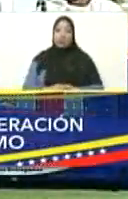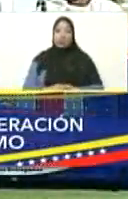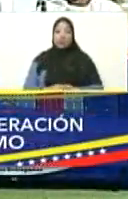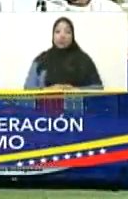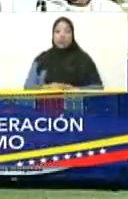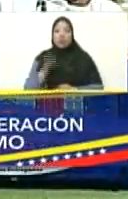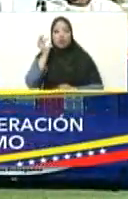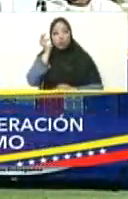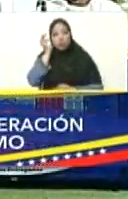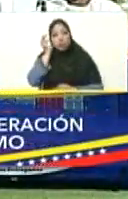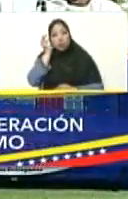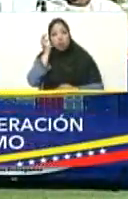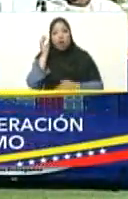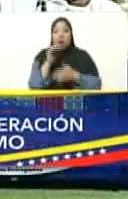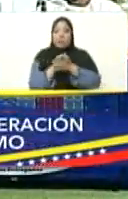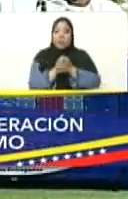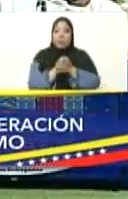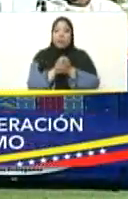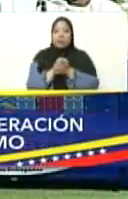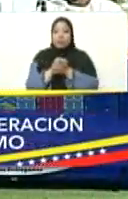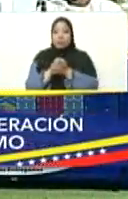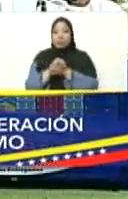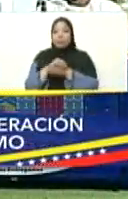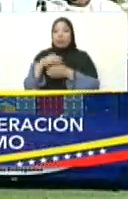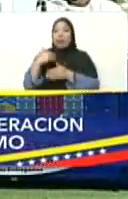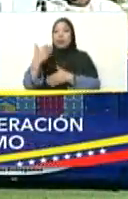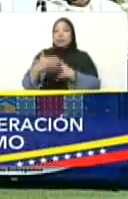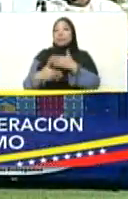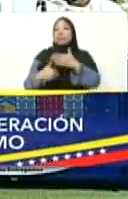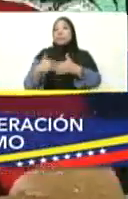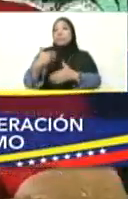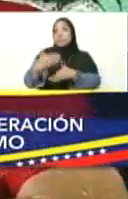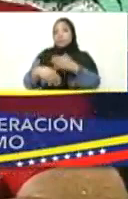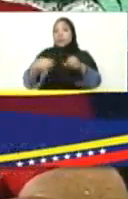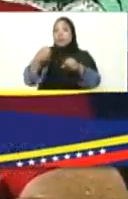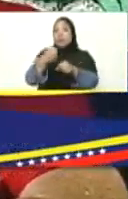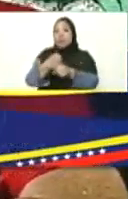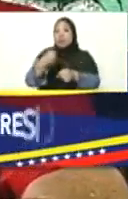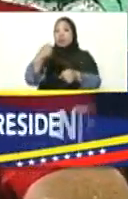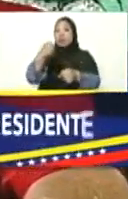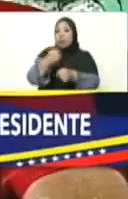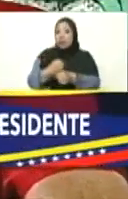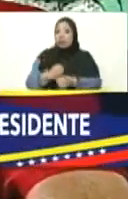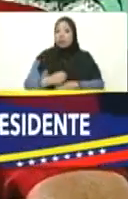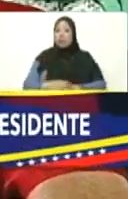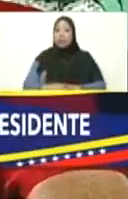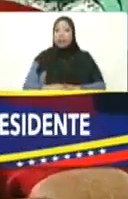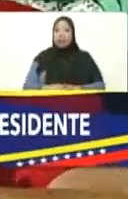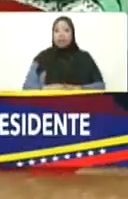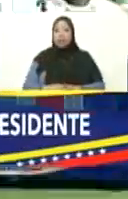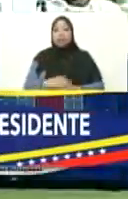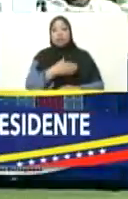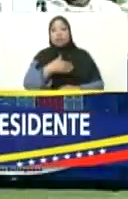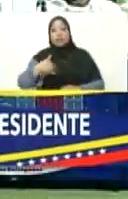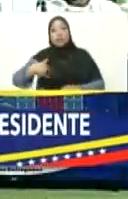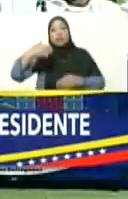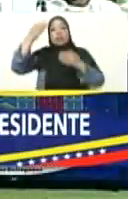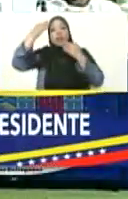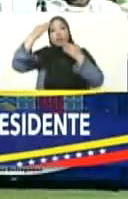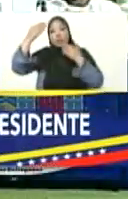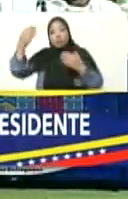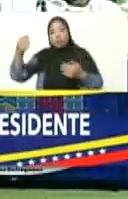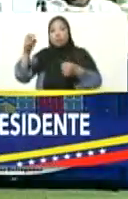Y pa'lante es pa'lá. Trabajando. Quiero saludar a Mervyn Maldonado,